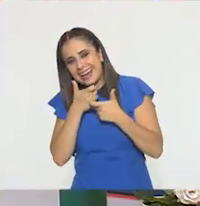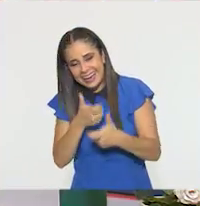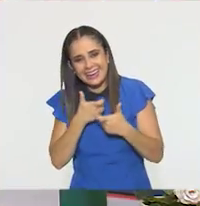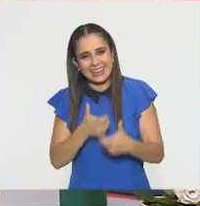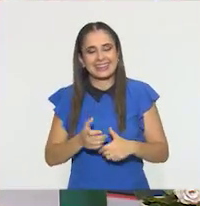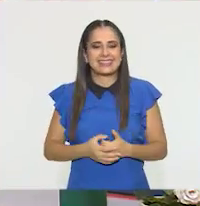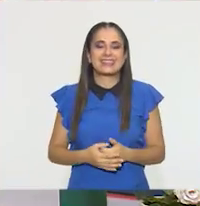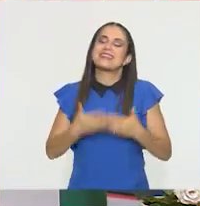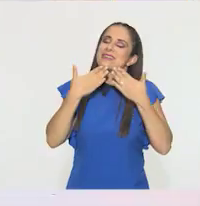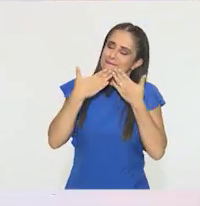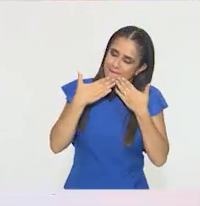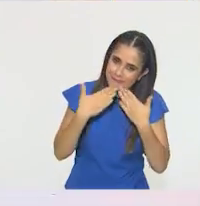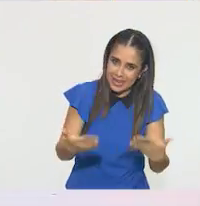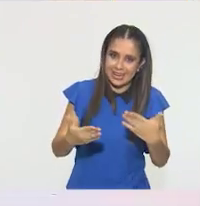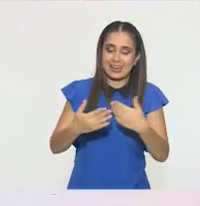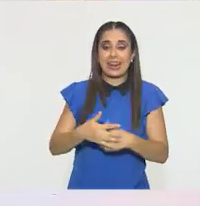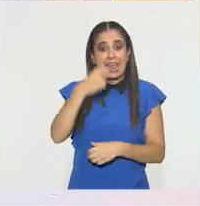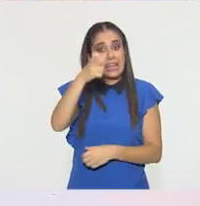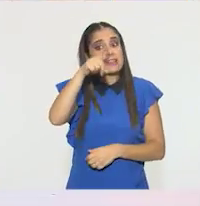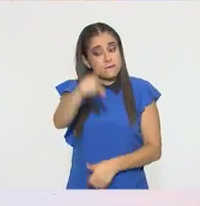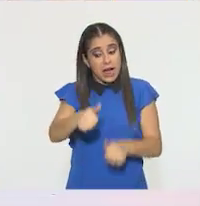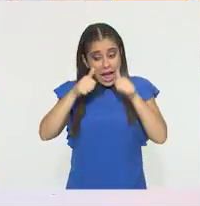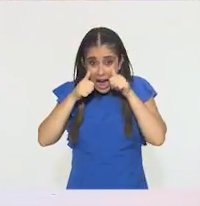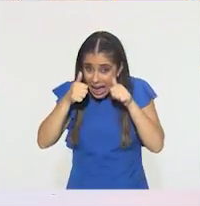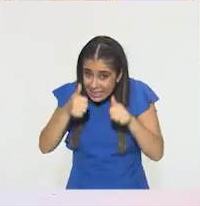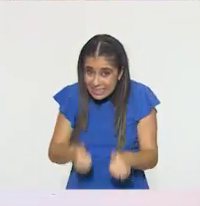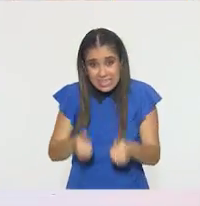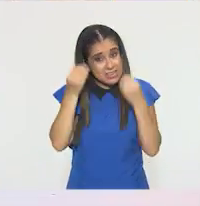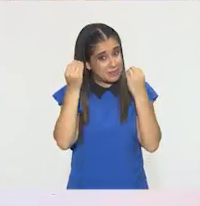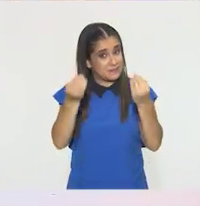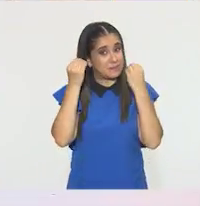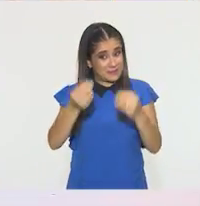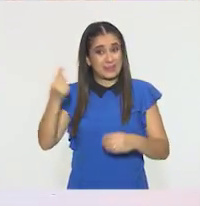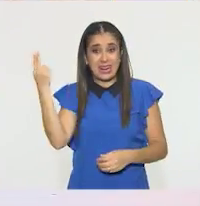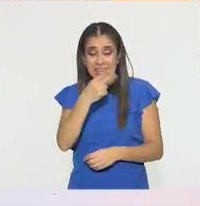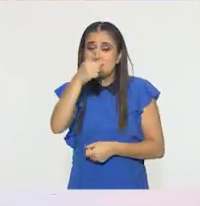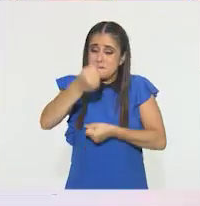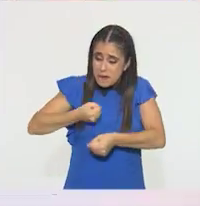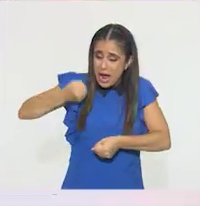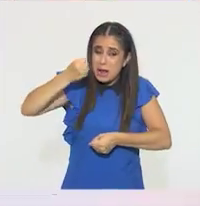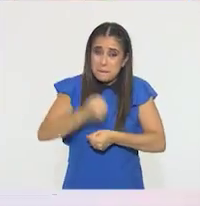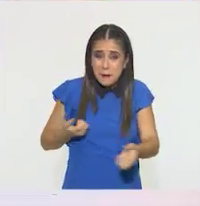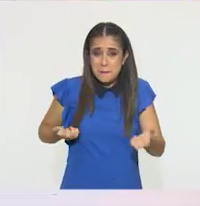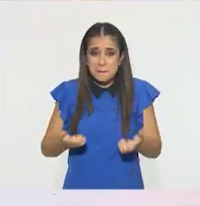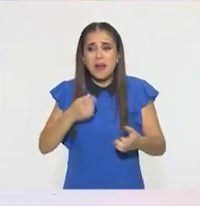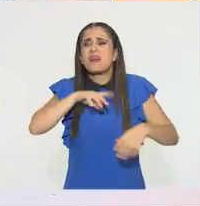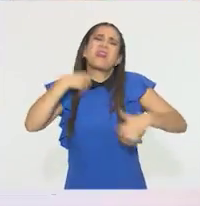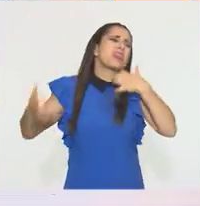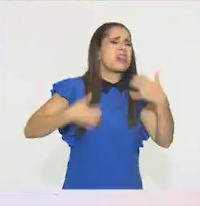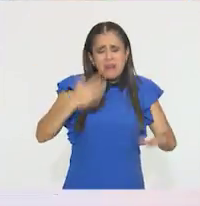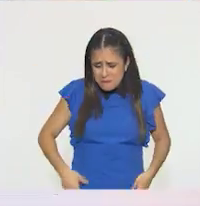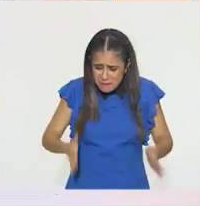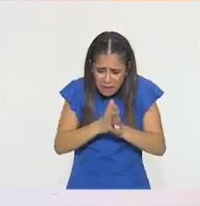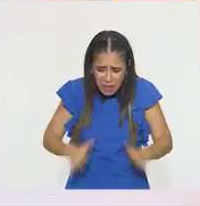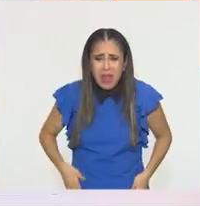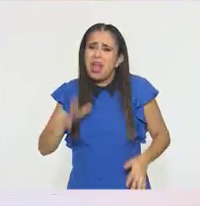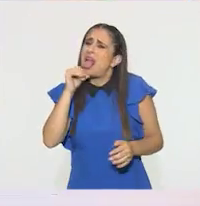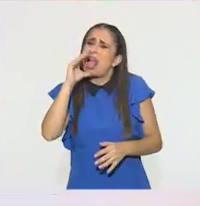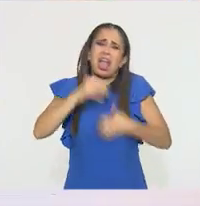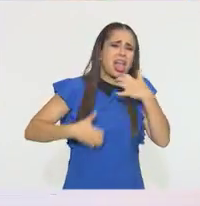Bueno, está bien. Eso es cosa de poner atención, chicos. justo. Poner atención, practicar, no desesperarse, concentrarse.